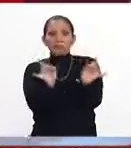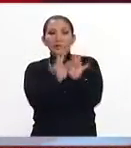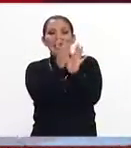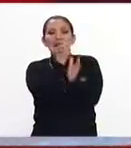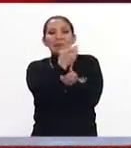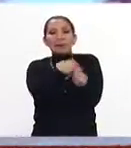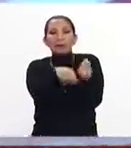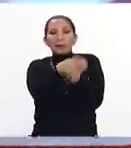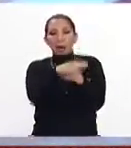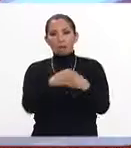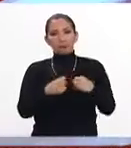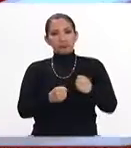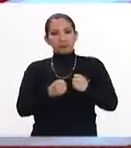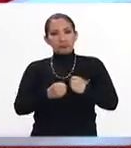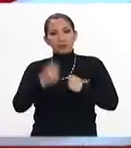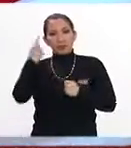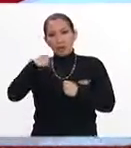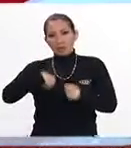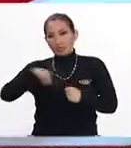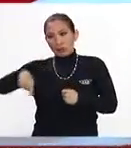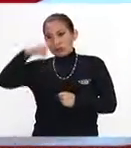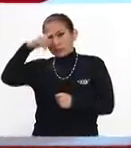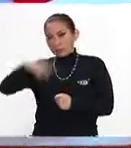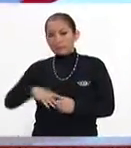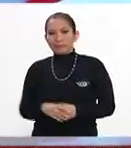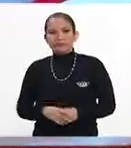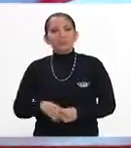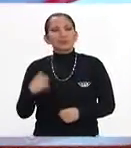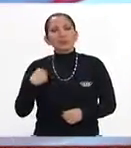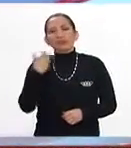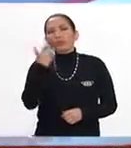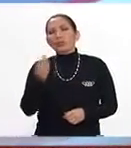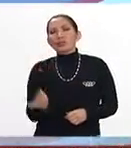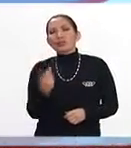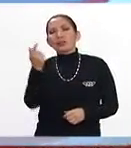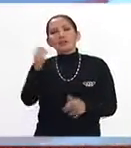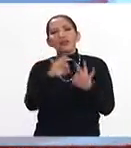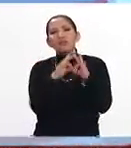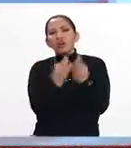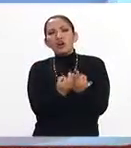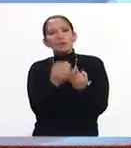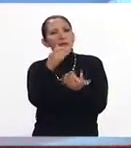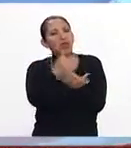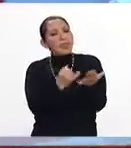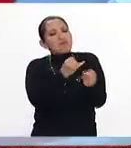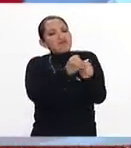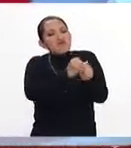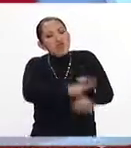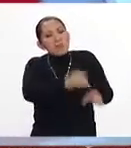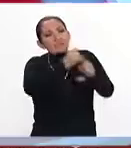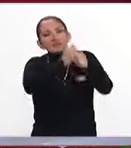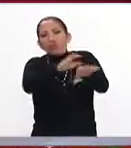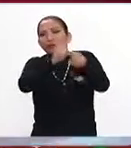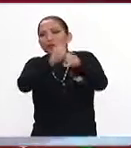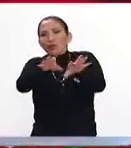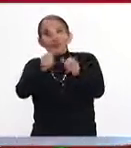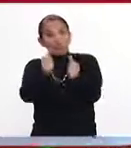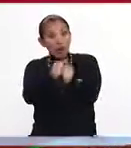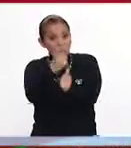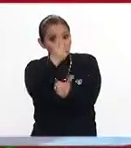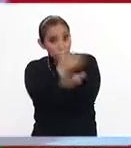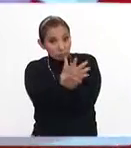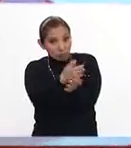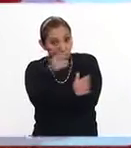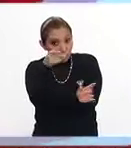una economía más robustecida para nosotros en México. Me gustaría preguntarte, ¿estos mecanismos de información sólo son a través